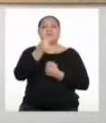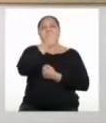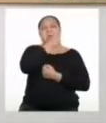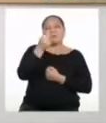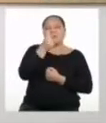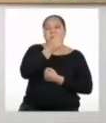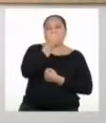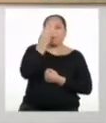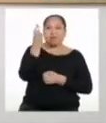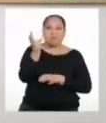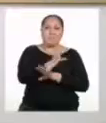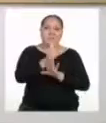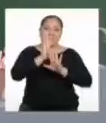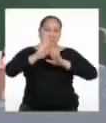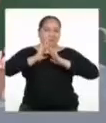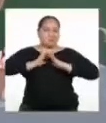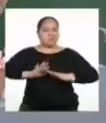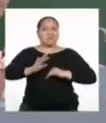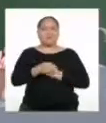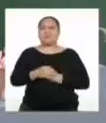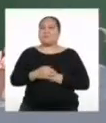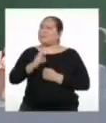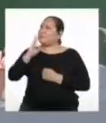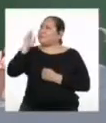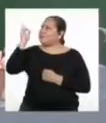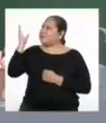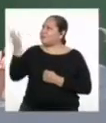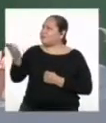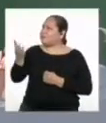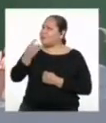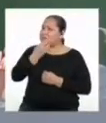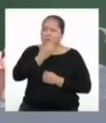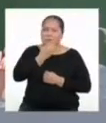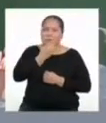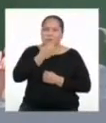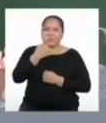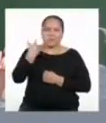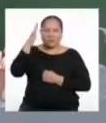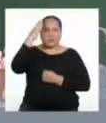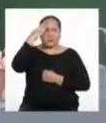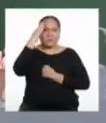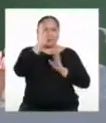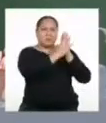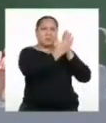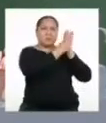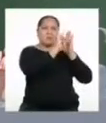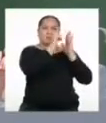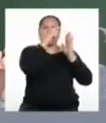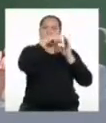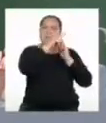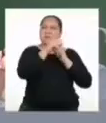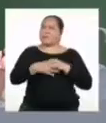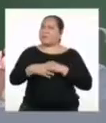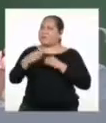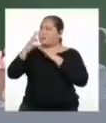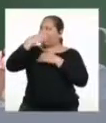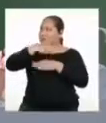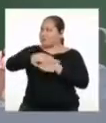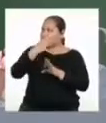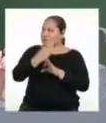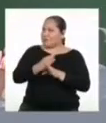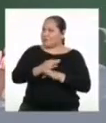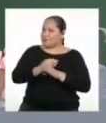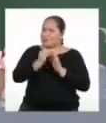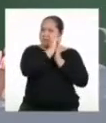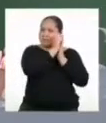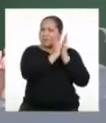canciones, pero ahí no más. Profesora, ¿sabe qué? Yo sé que los fanzines son un medio de expresión libre, pero a la